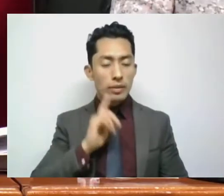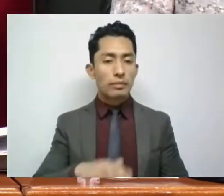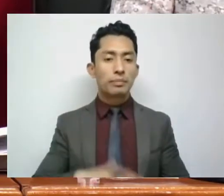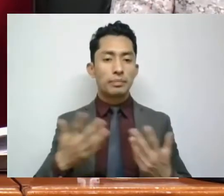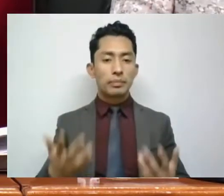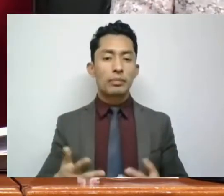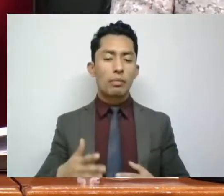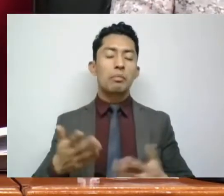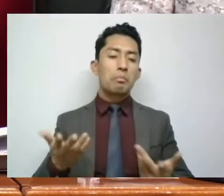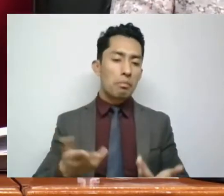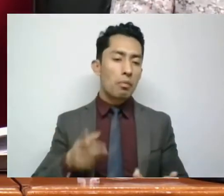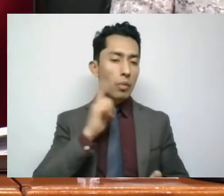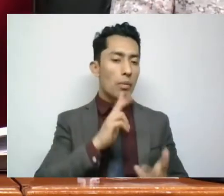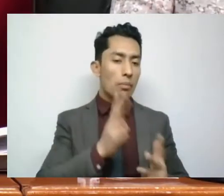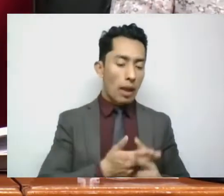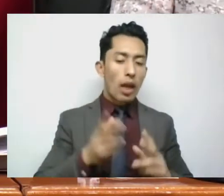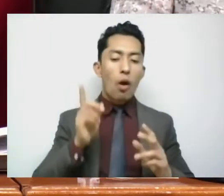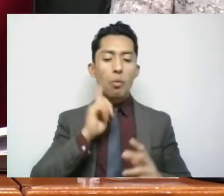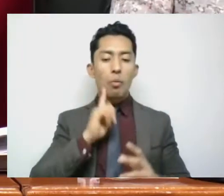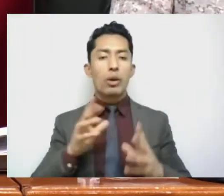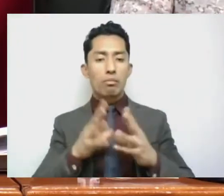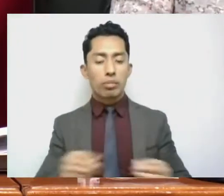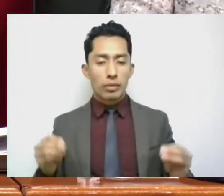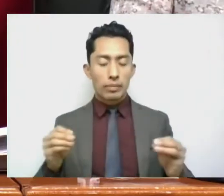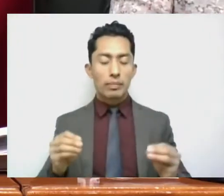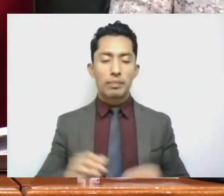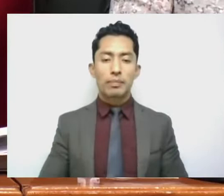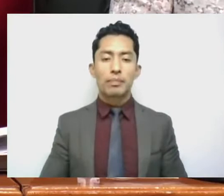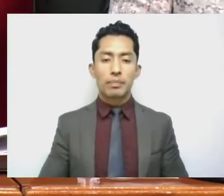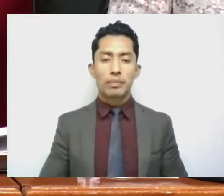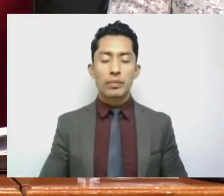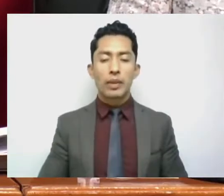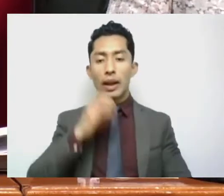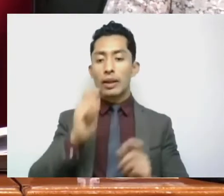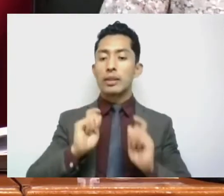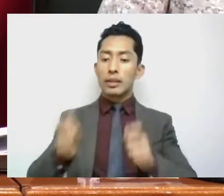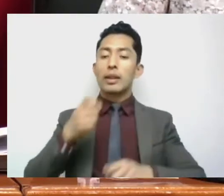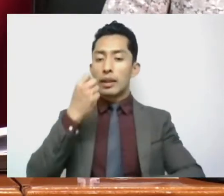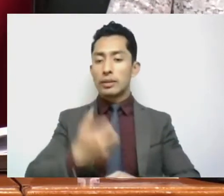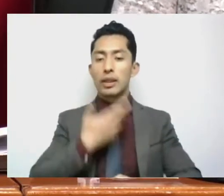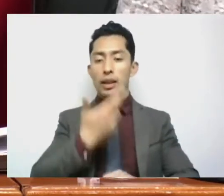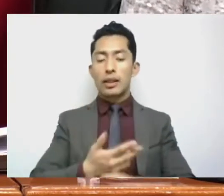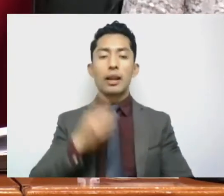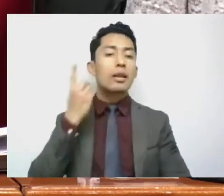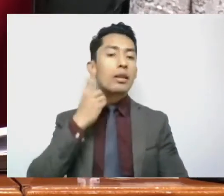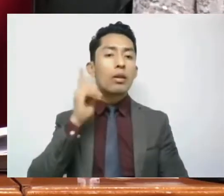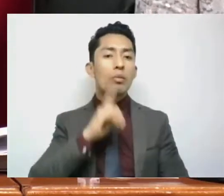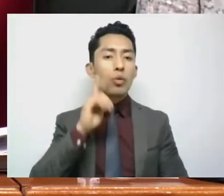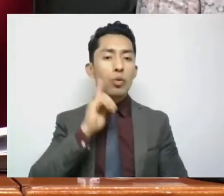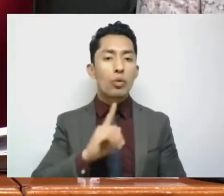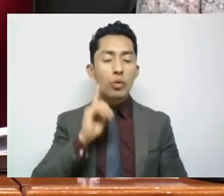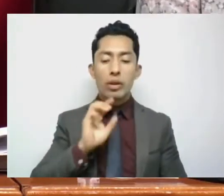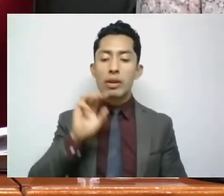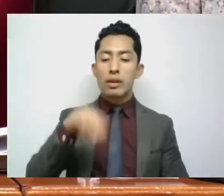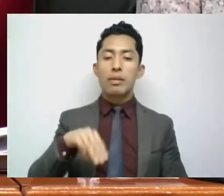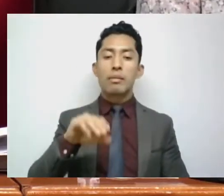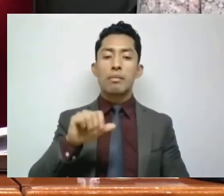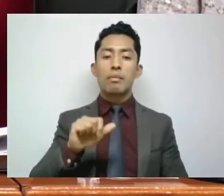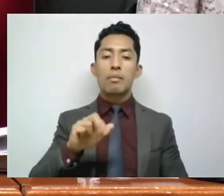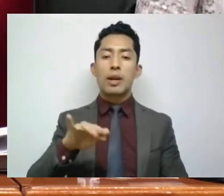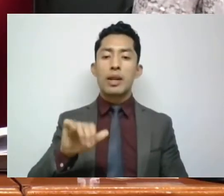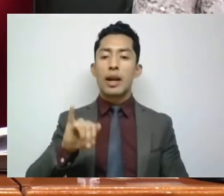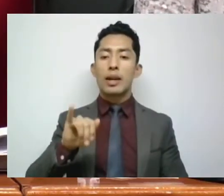Feminicidio y Desaparición. Secretaria, diputada María Isabel